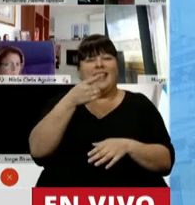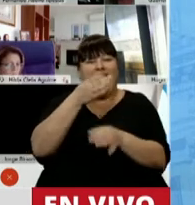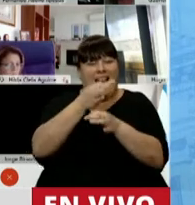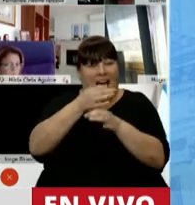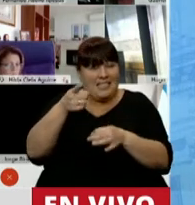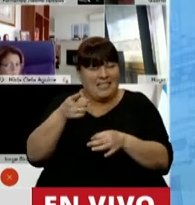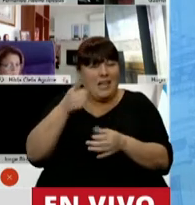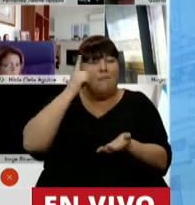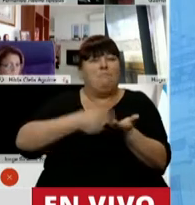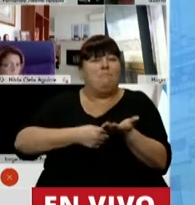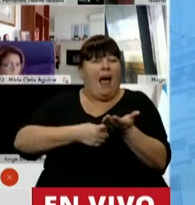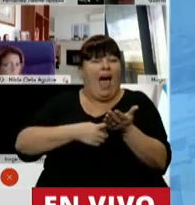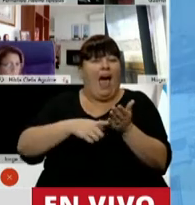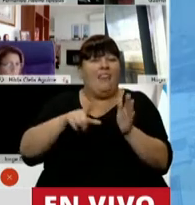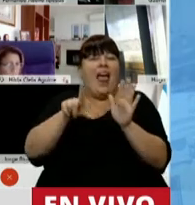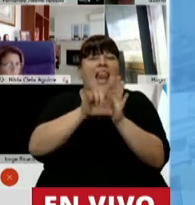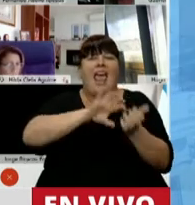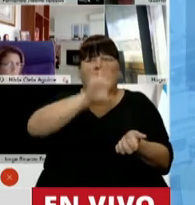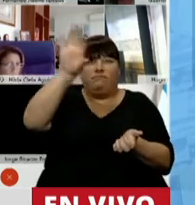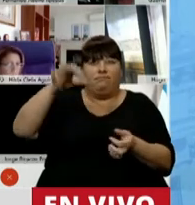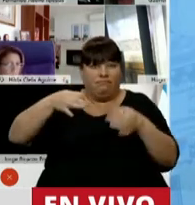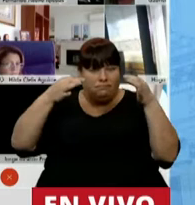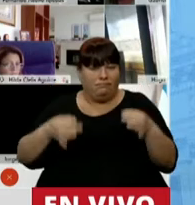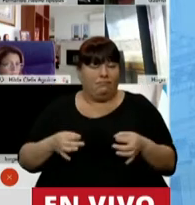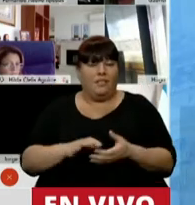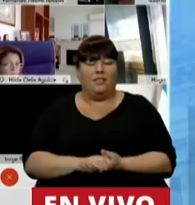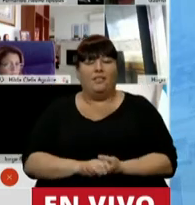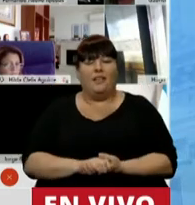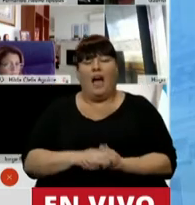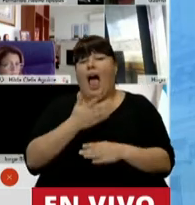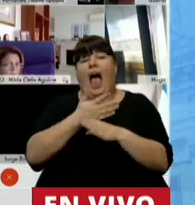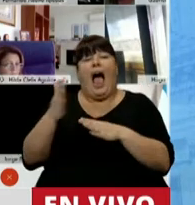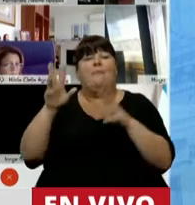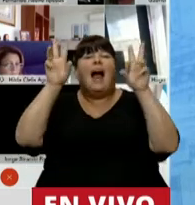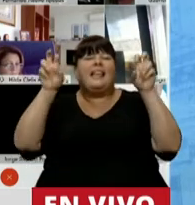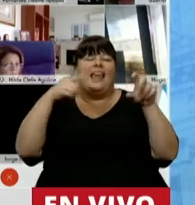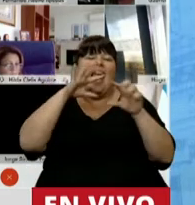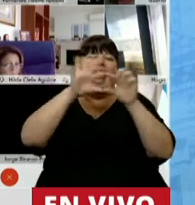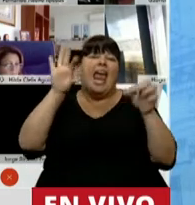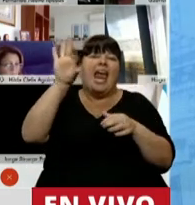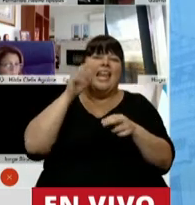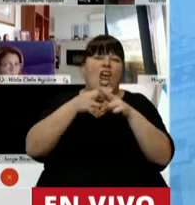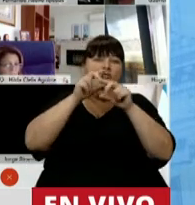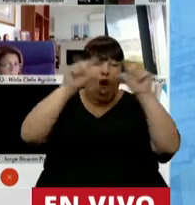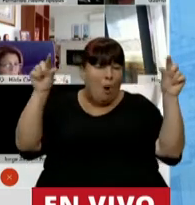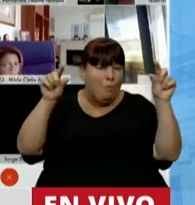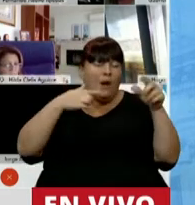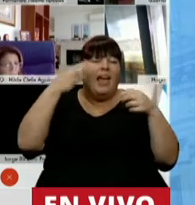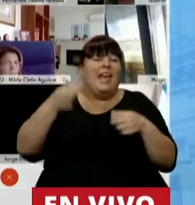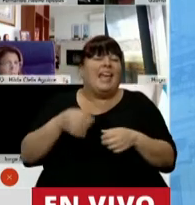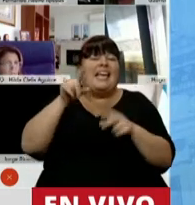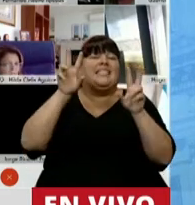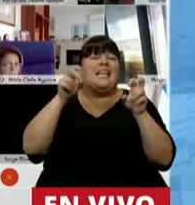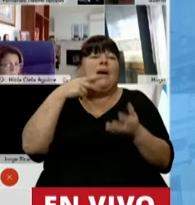y ha sido establecido en líneas jurisprudenciales firmes, más allá de la denominación escogida presidente, lo que define su